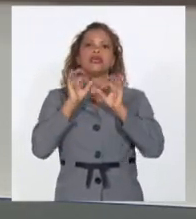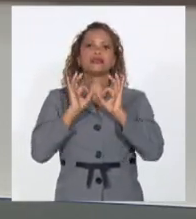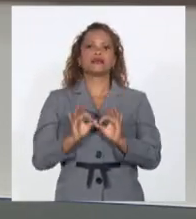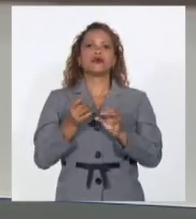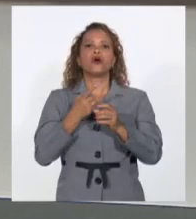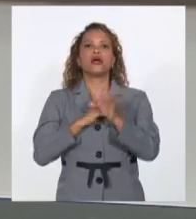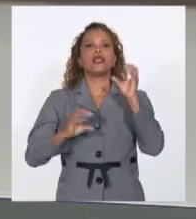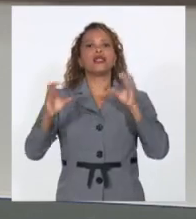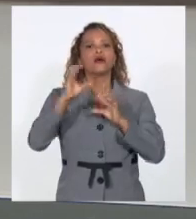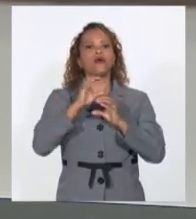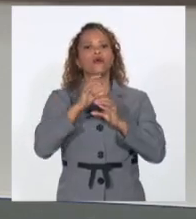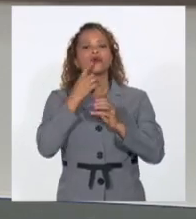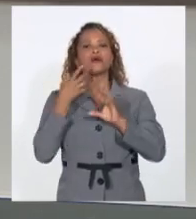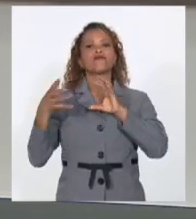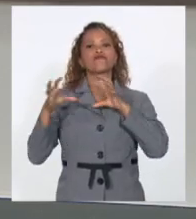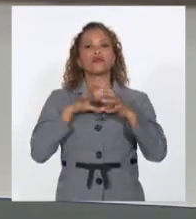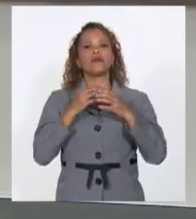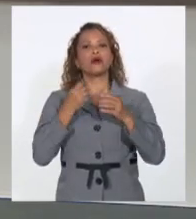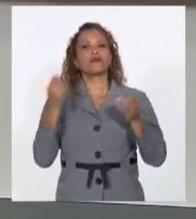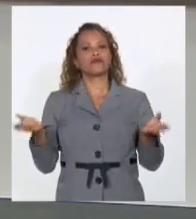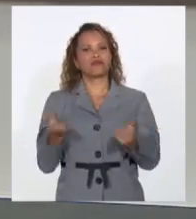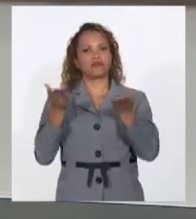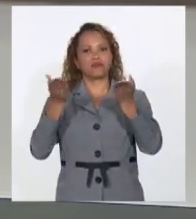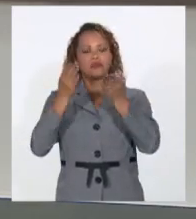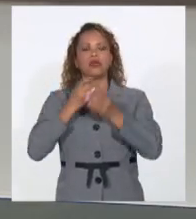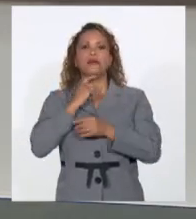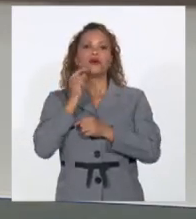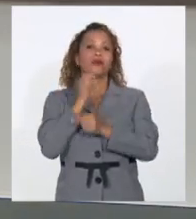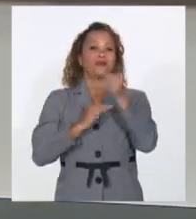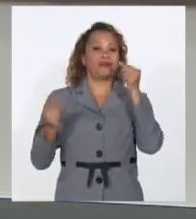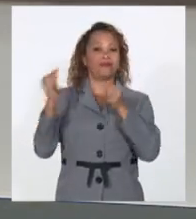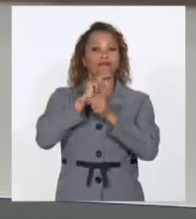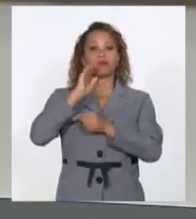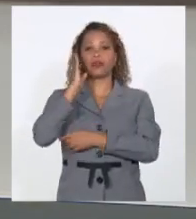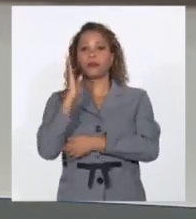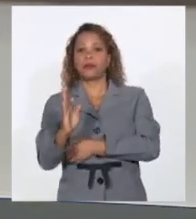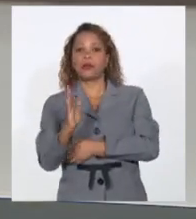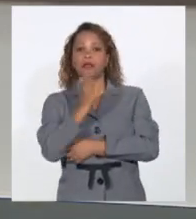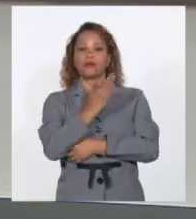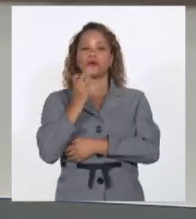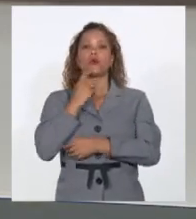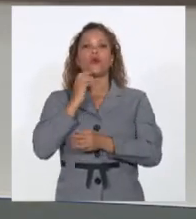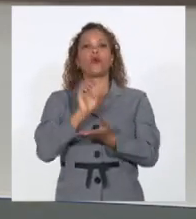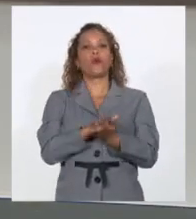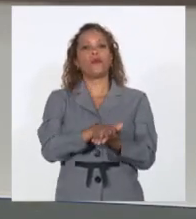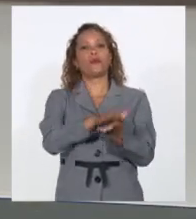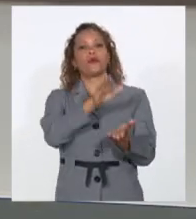un espíritu constructivo sobre la base del respeto, el compromiso mutuo y la cooperación interregional.